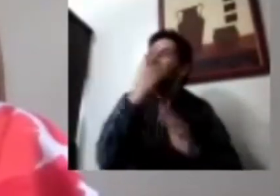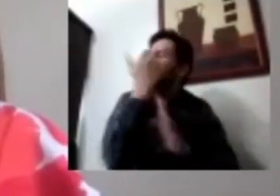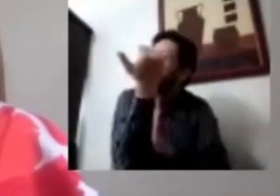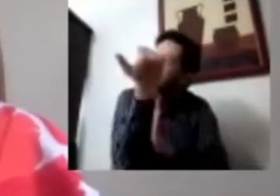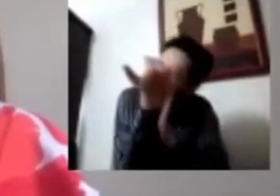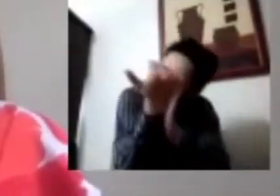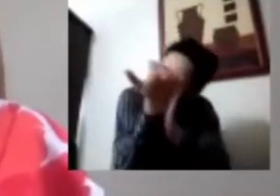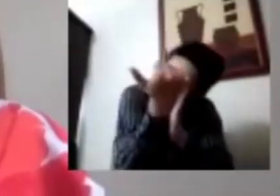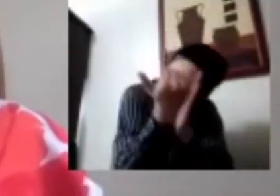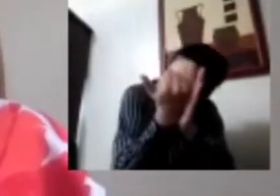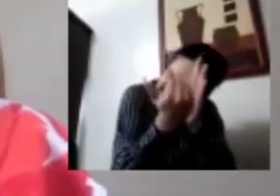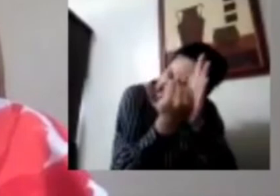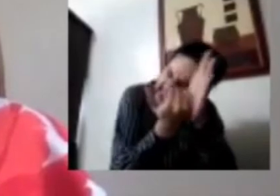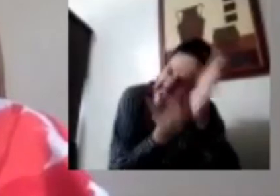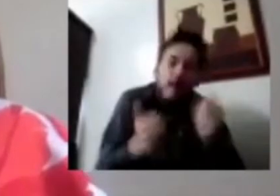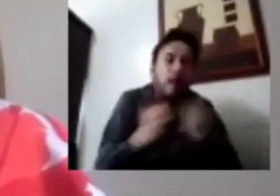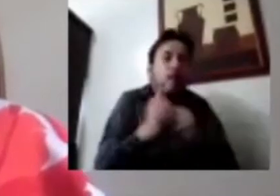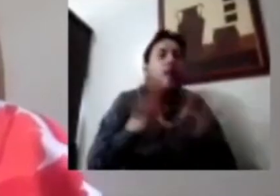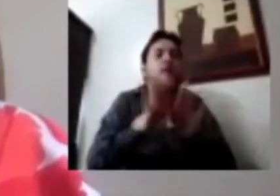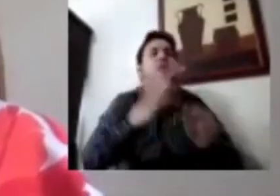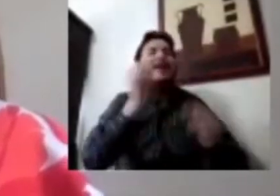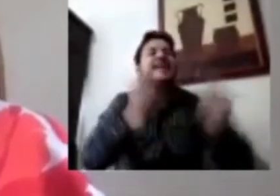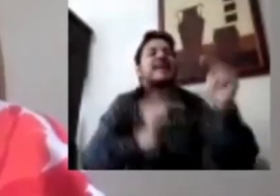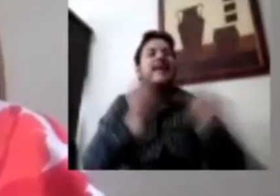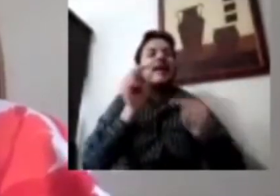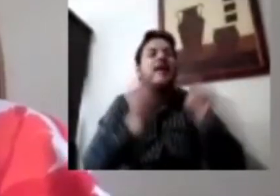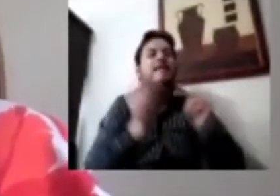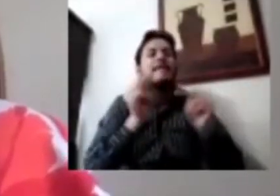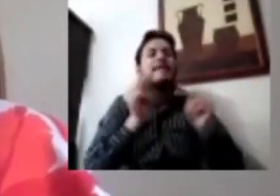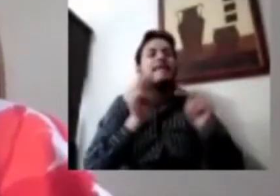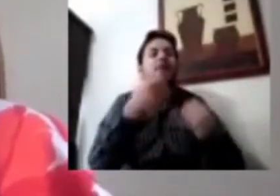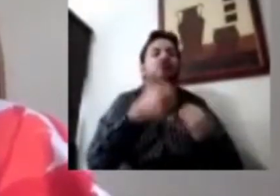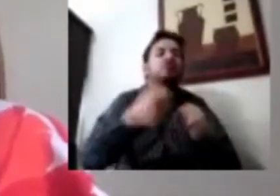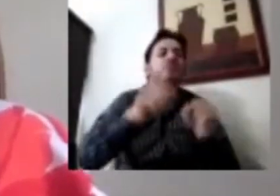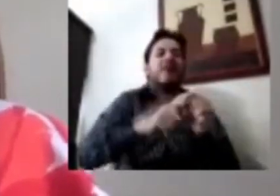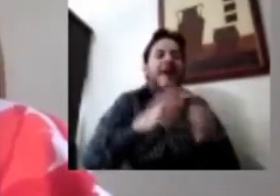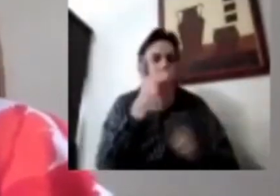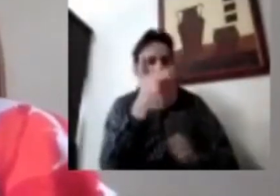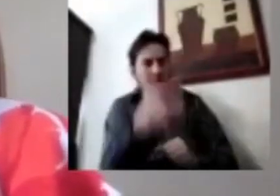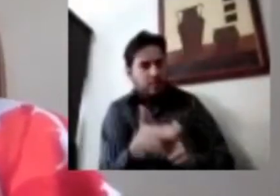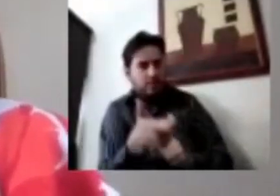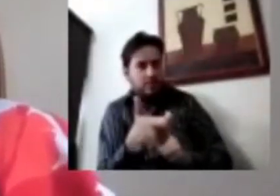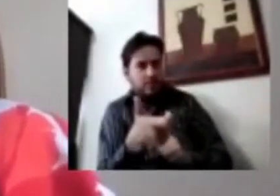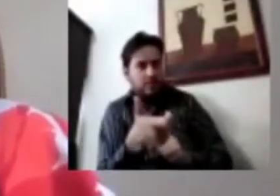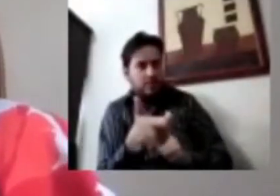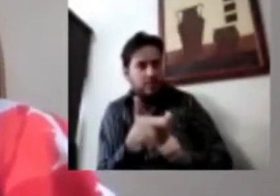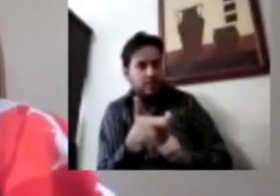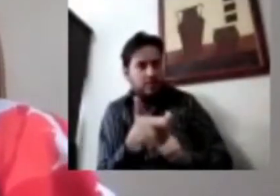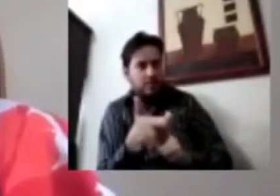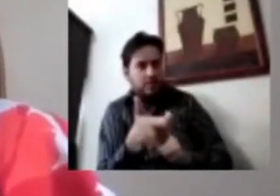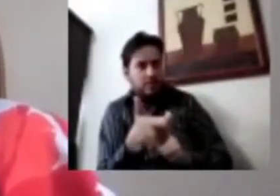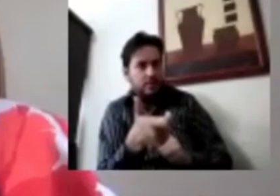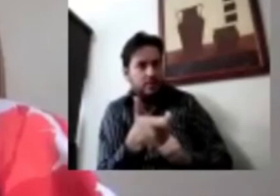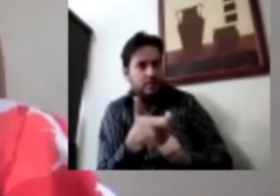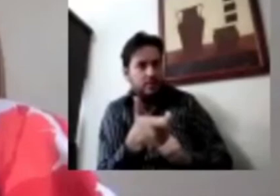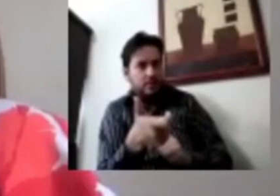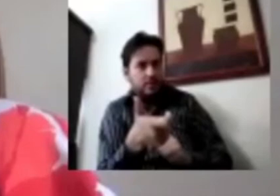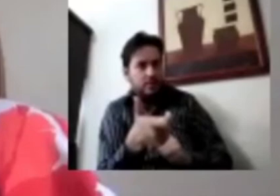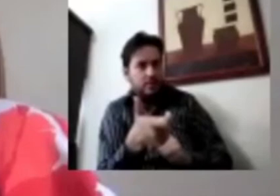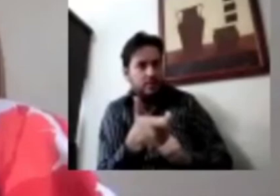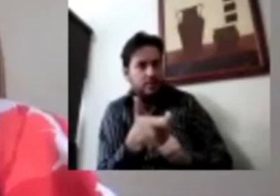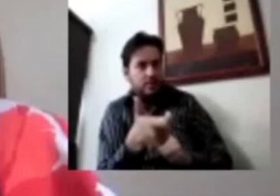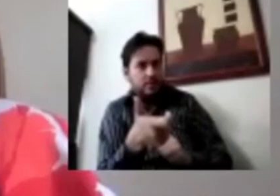más pobres. Cuando hacemos el mismo cruce entre formales e informales, encontramos que también